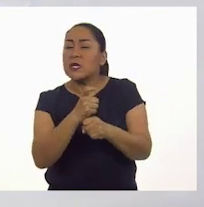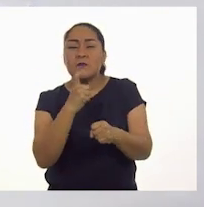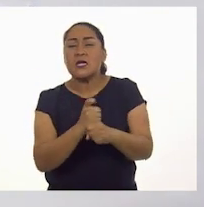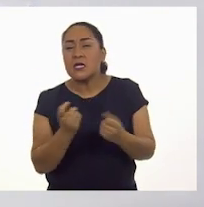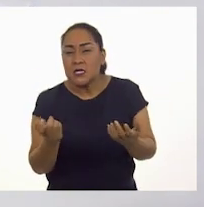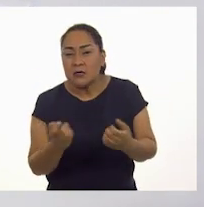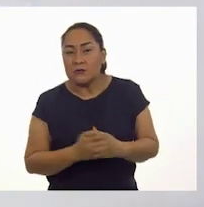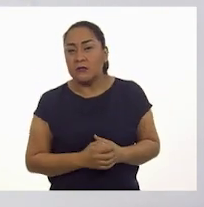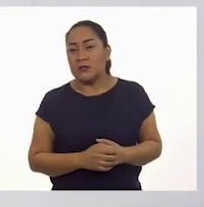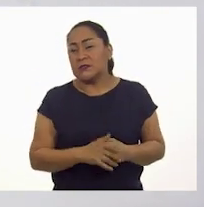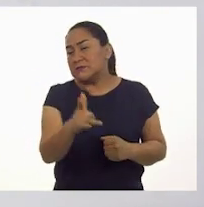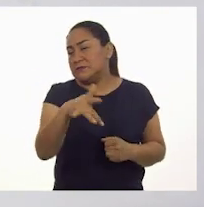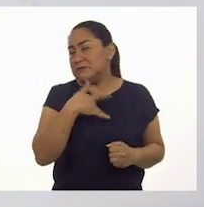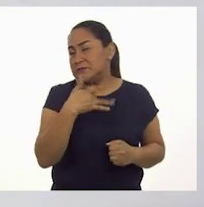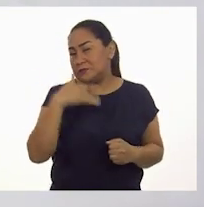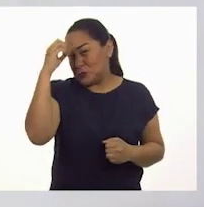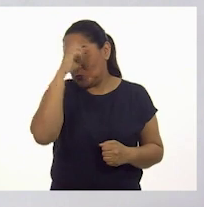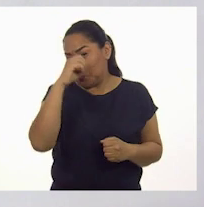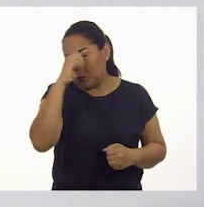¿Será esta?